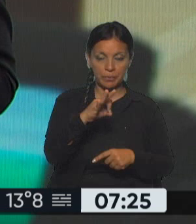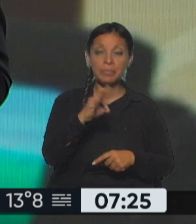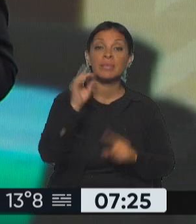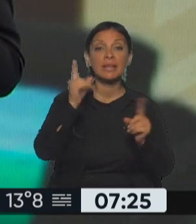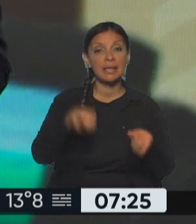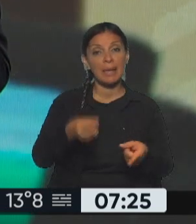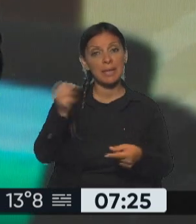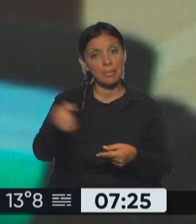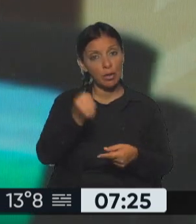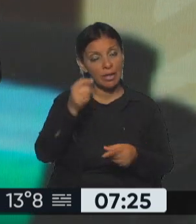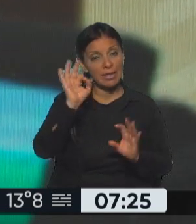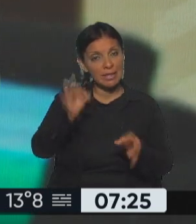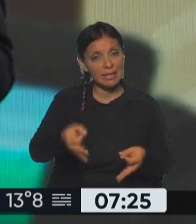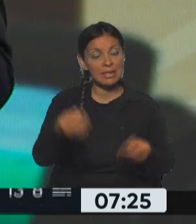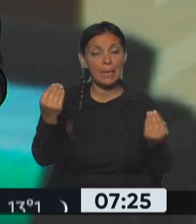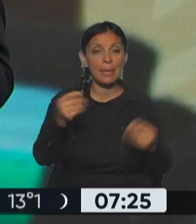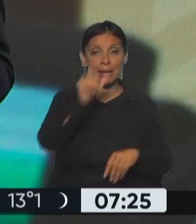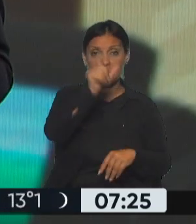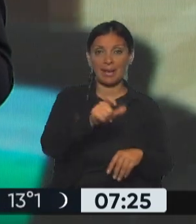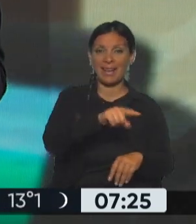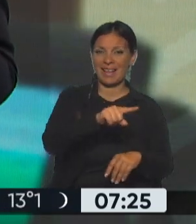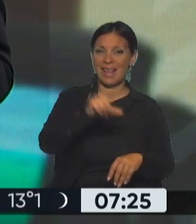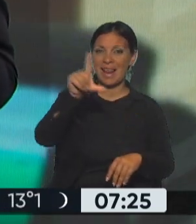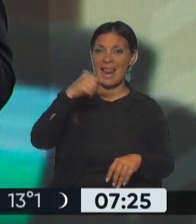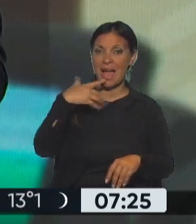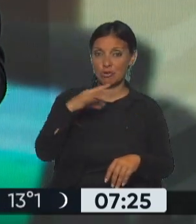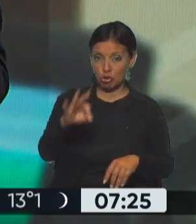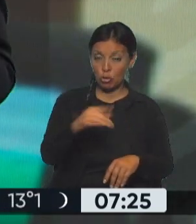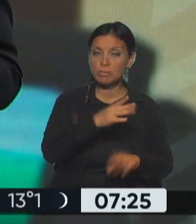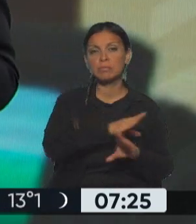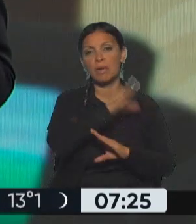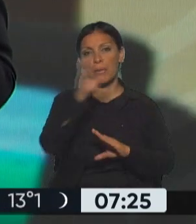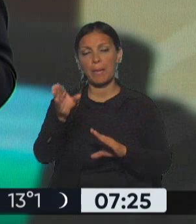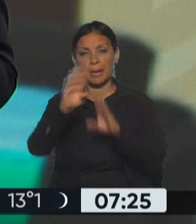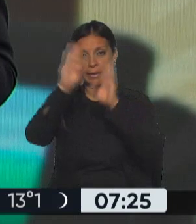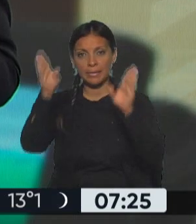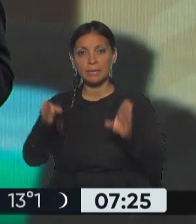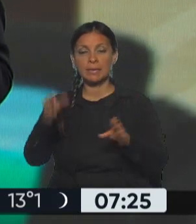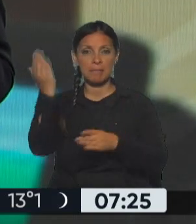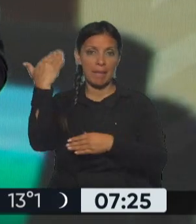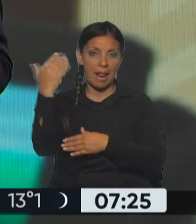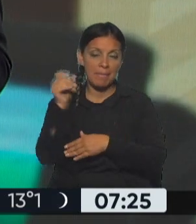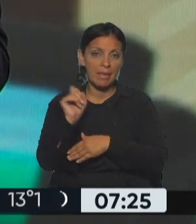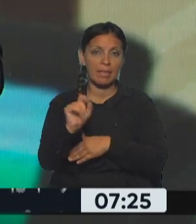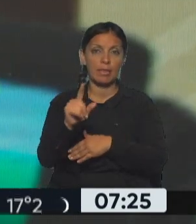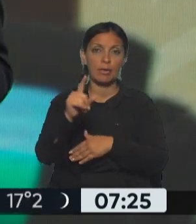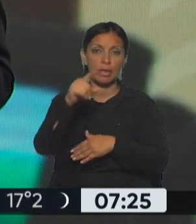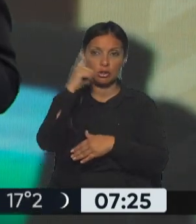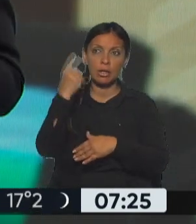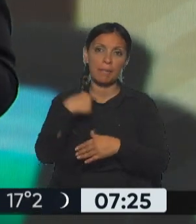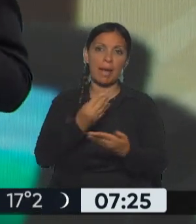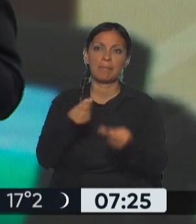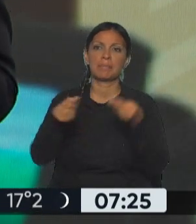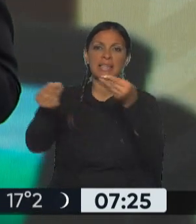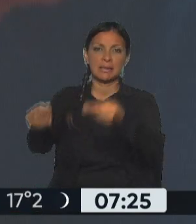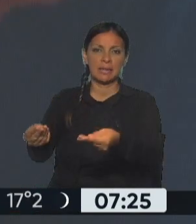Lazo va a ir esta misma mañana al Parlamento de la Asamblea Nacional a presentar su defensa.